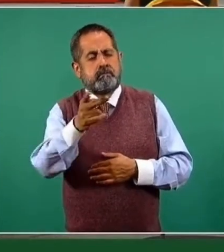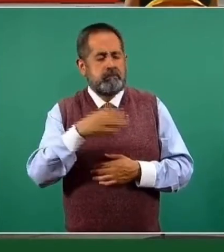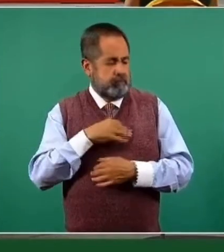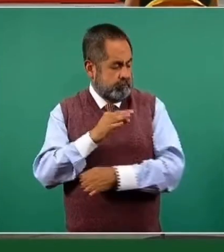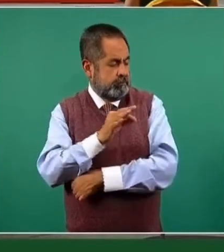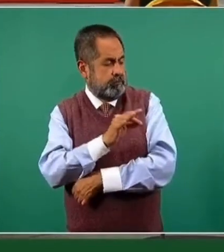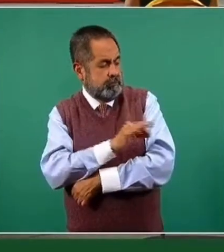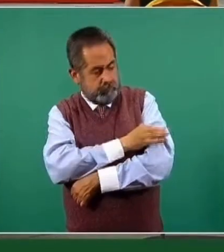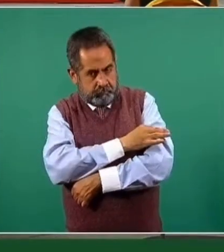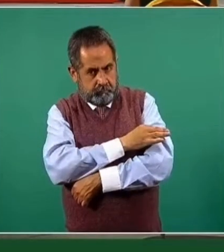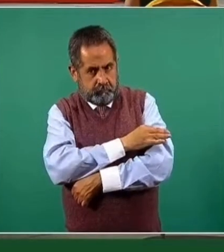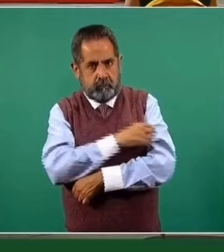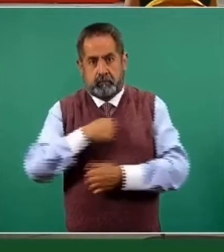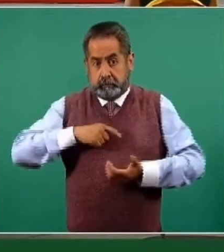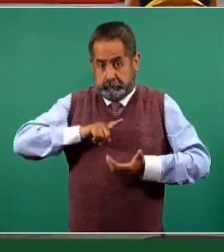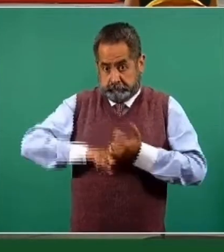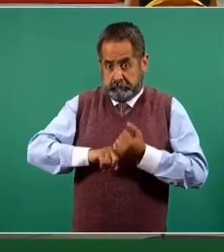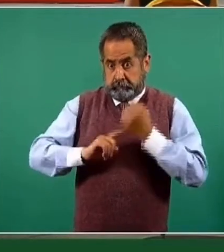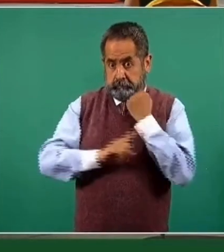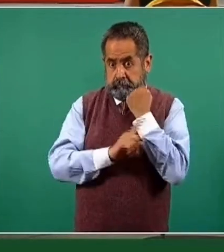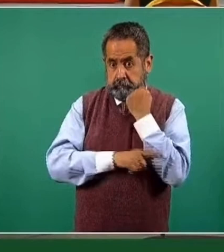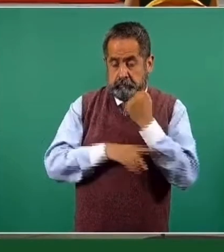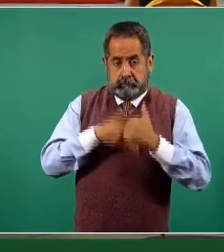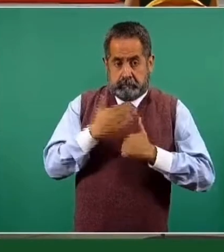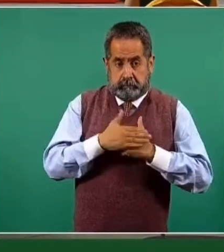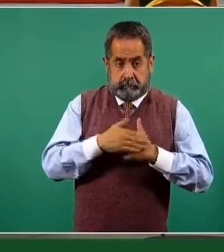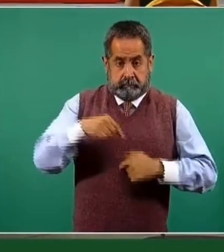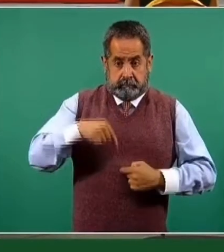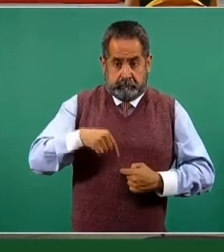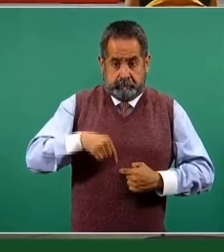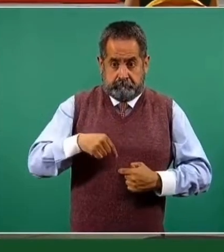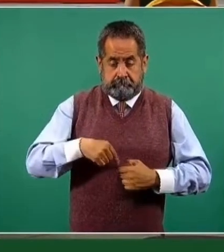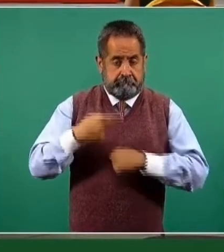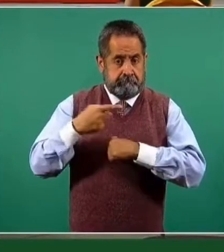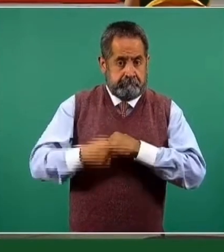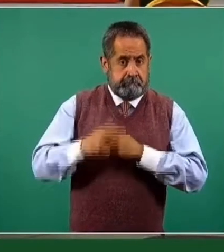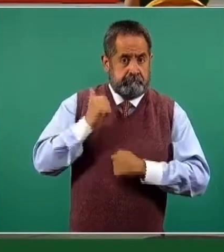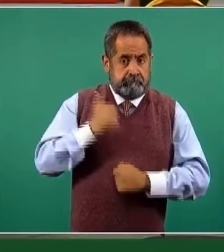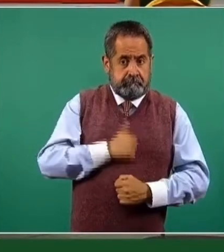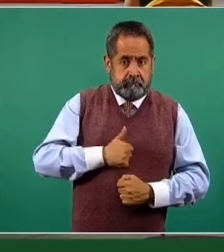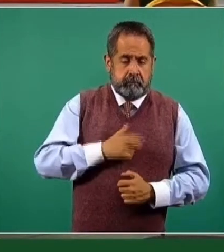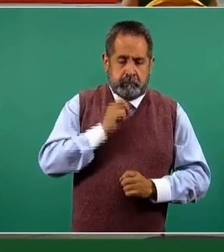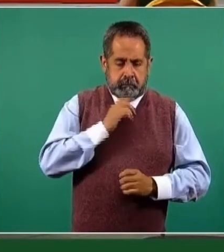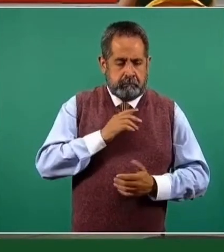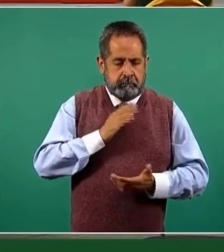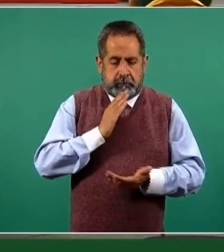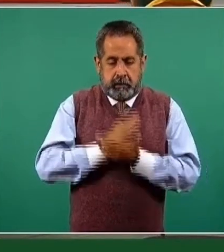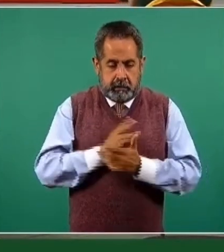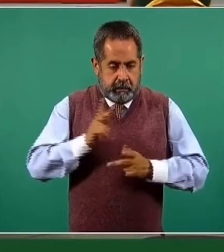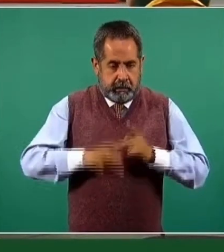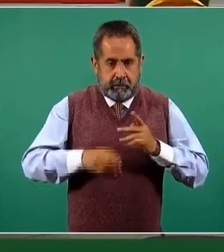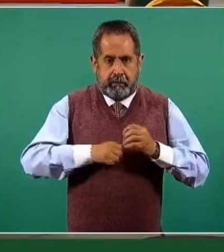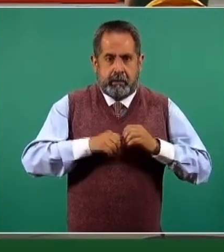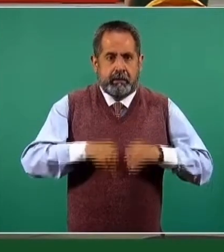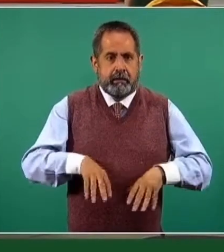vacuna durante el embarazo, ¿el bebé corre algún riesgo o es necesario interrumpir el embarazo?